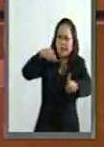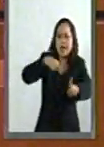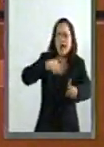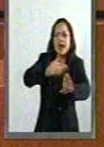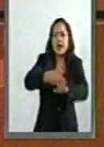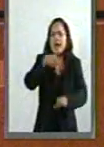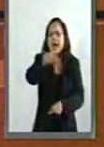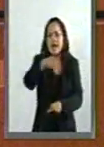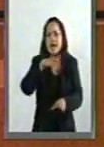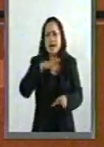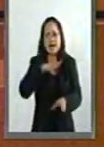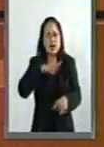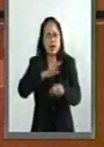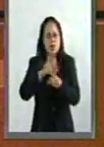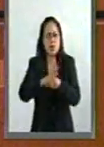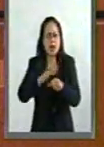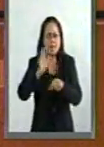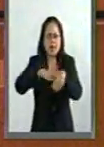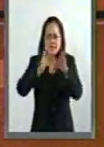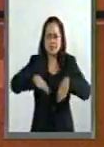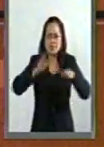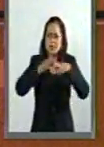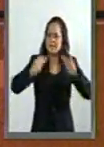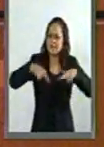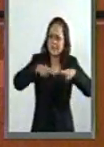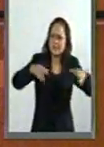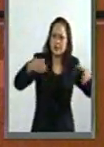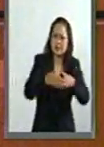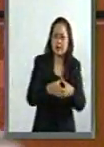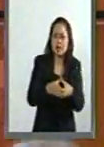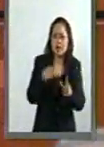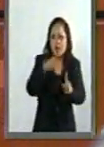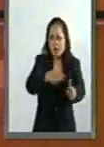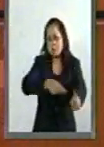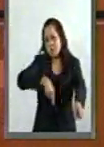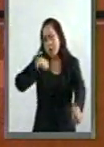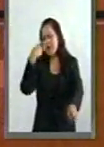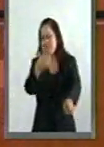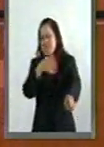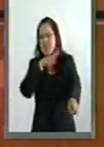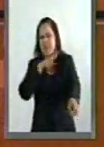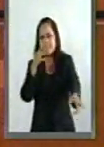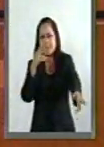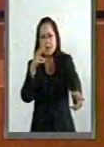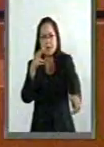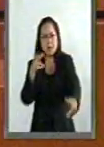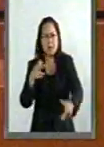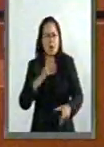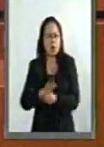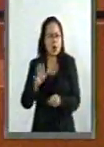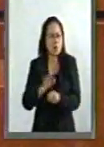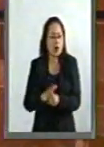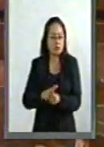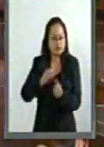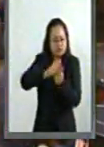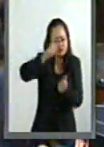más activos representantes. Lo destruiré con una feroz auditoría.